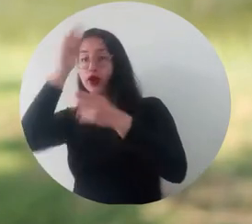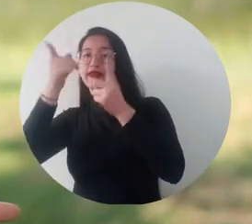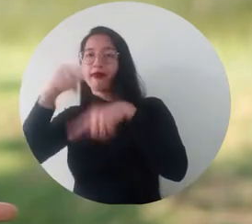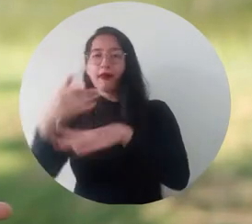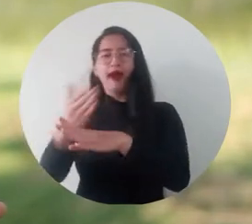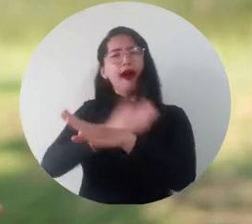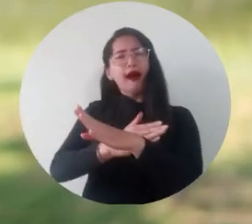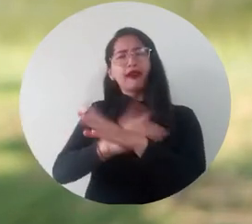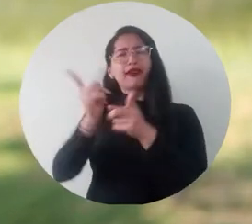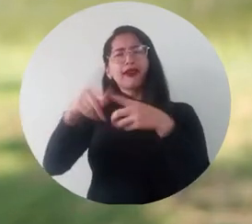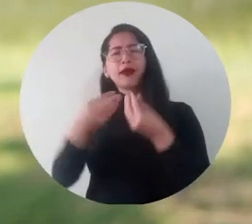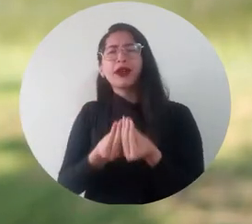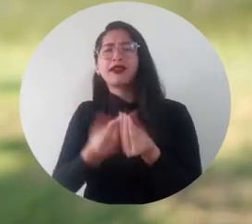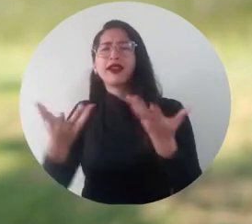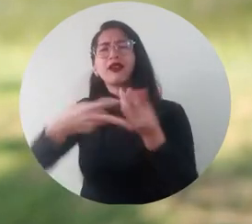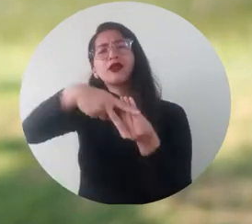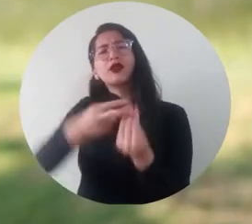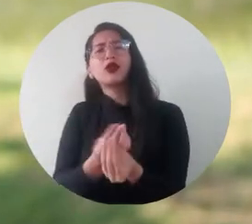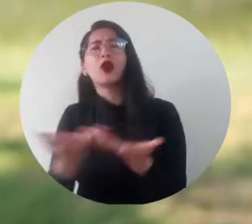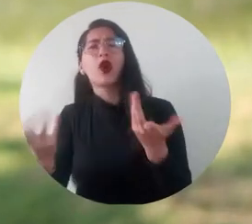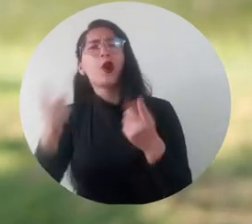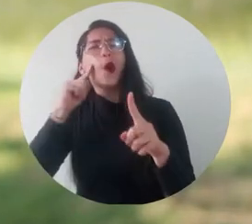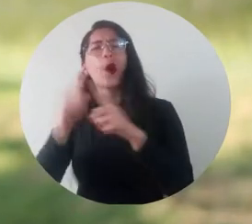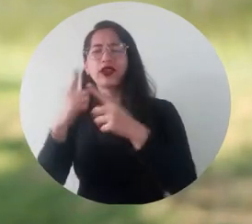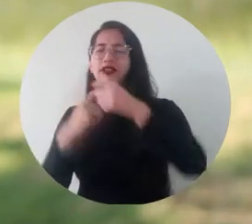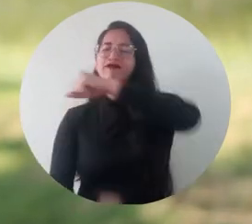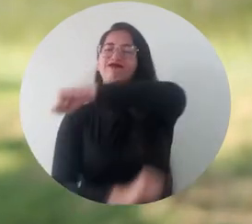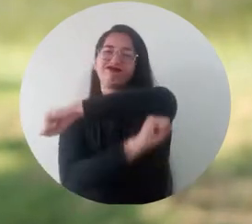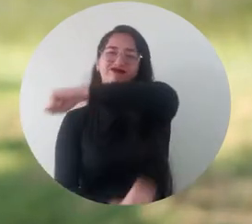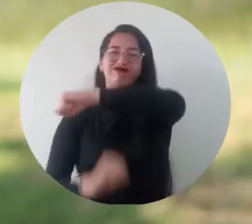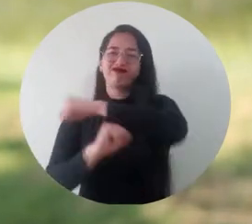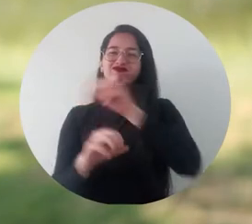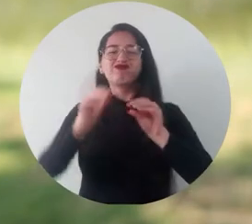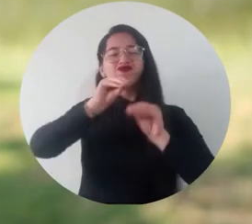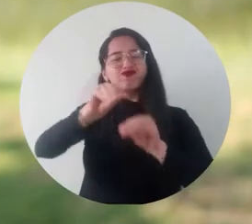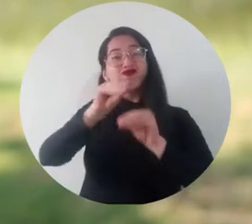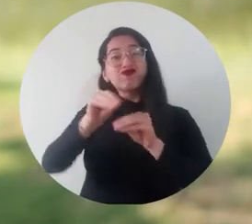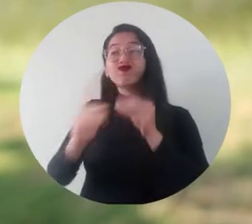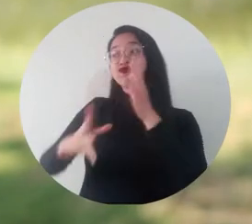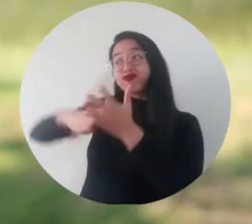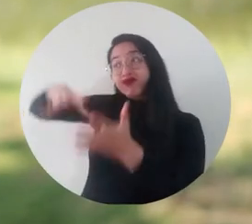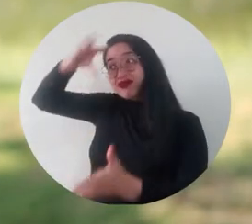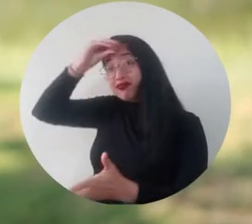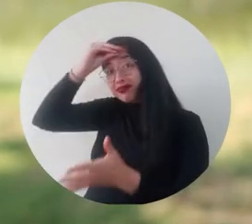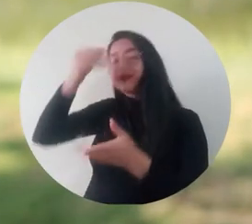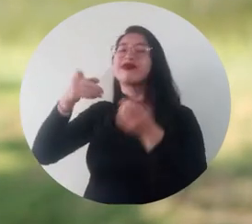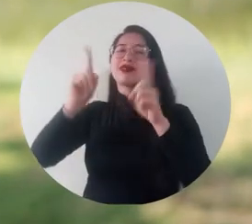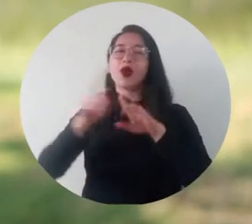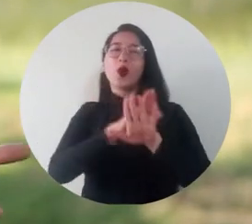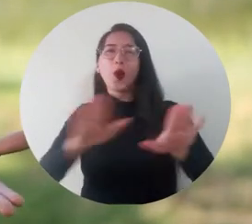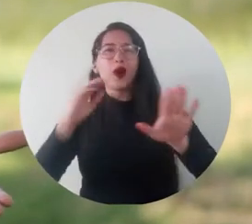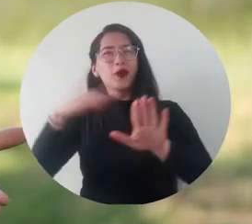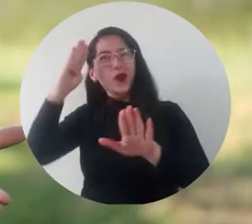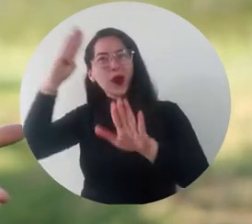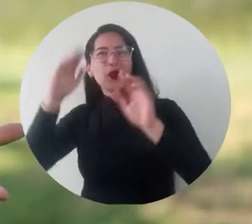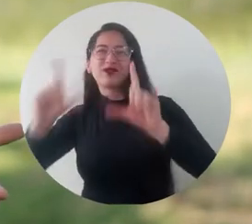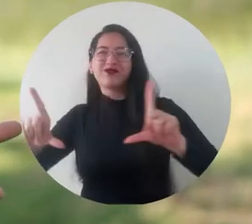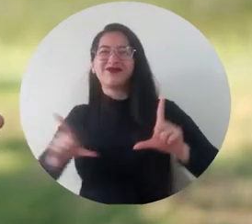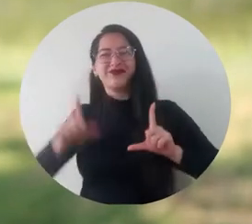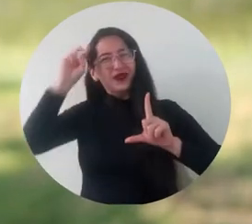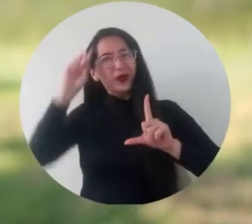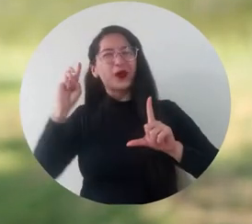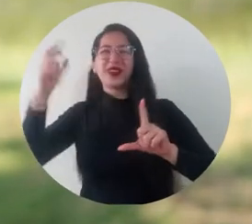herramientas que aportan avances tecnológicos para fortalecer el proceso de enseñanza-aprendizaje de los futuros